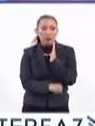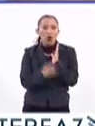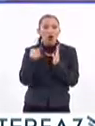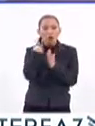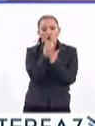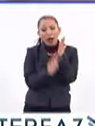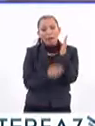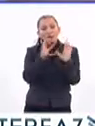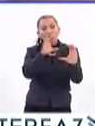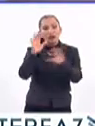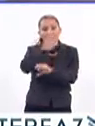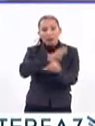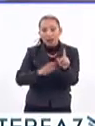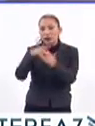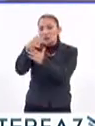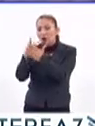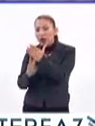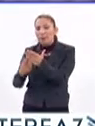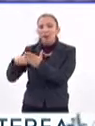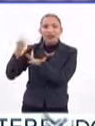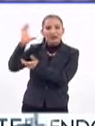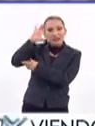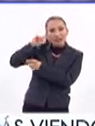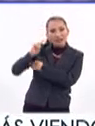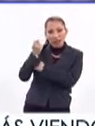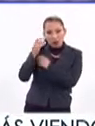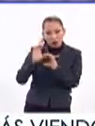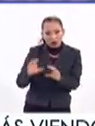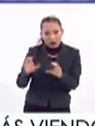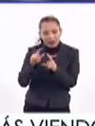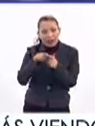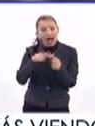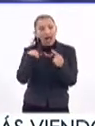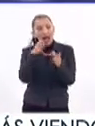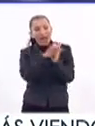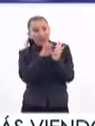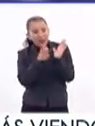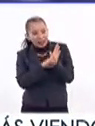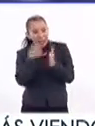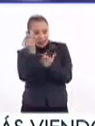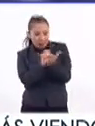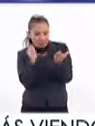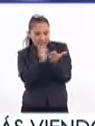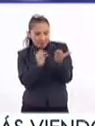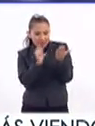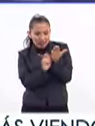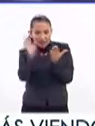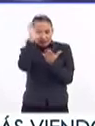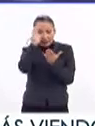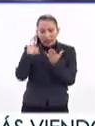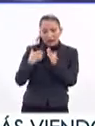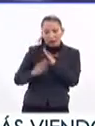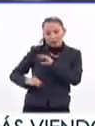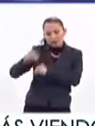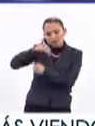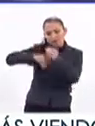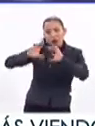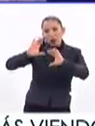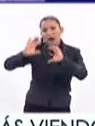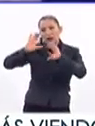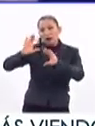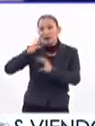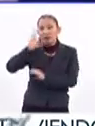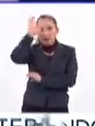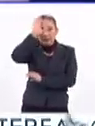políticas ambientales, políticas públicas en ciencia y tecnología, la ética en la redacción científica, sustentabilidad y cultura